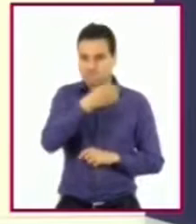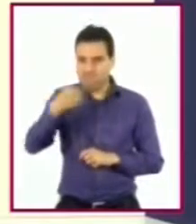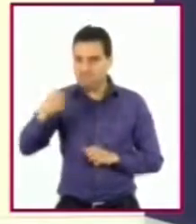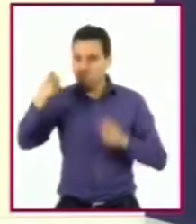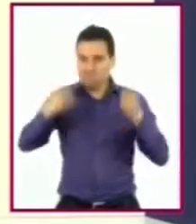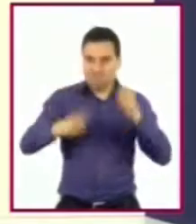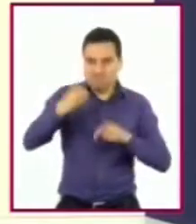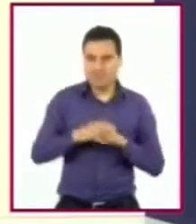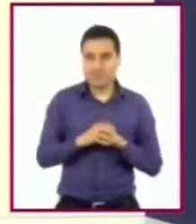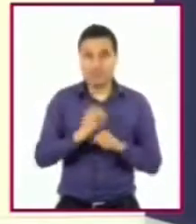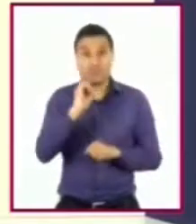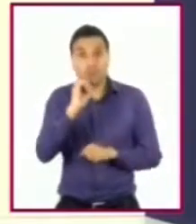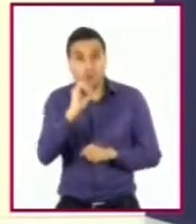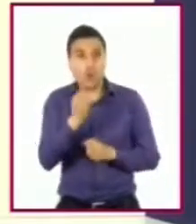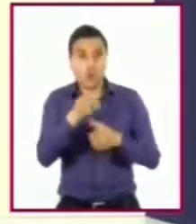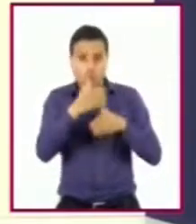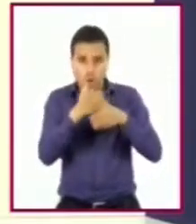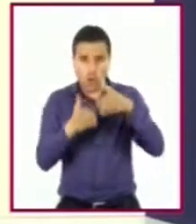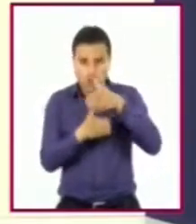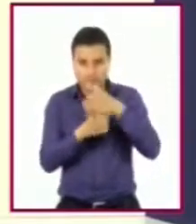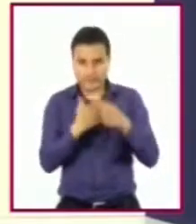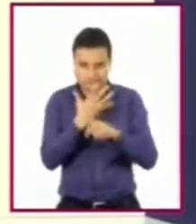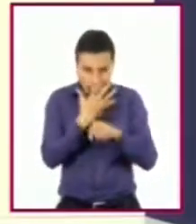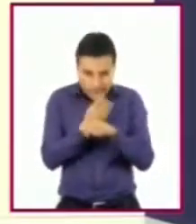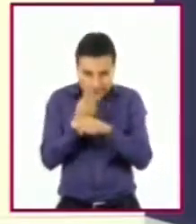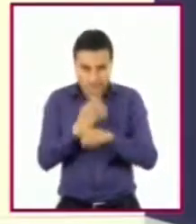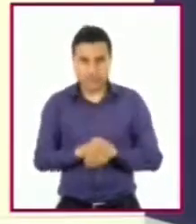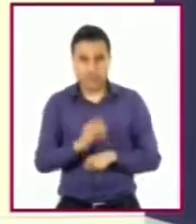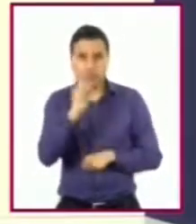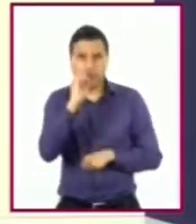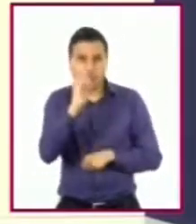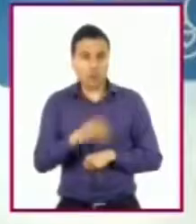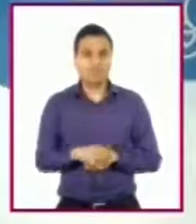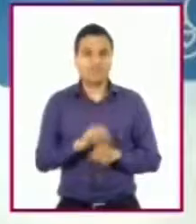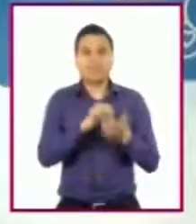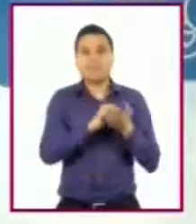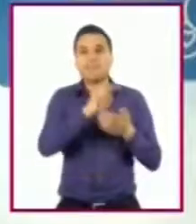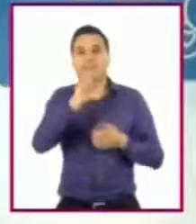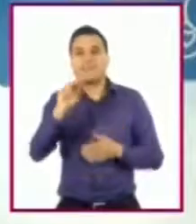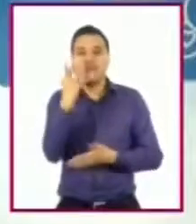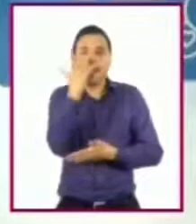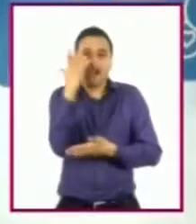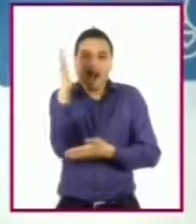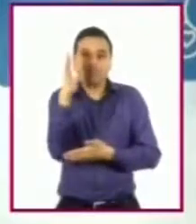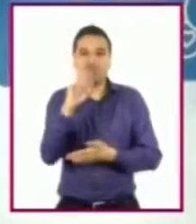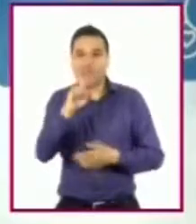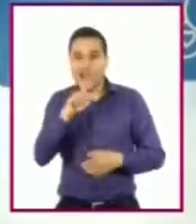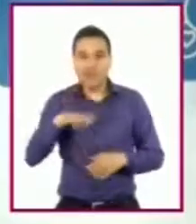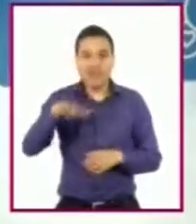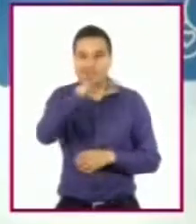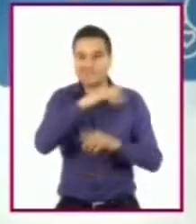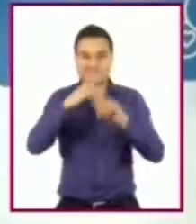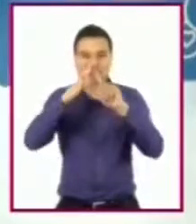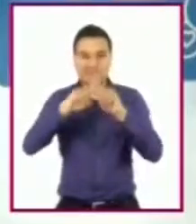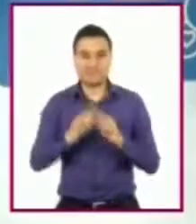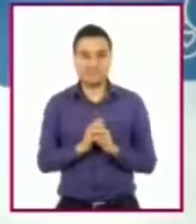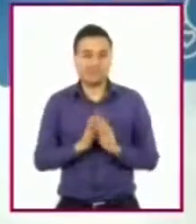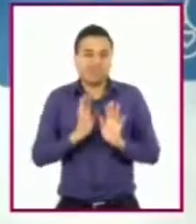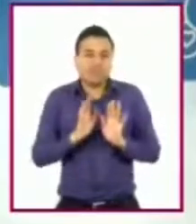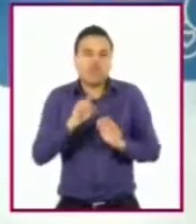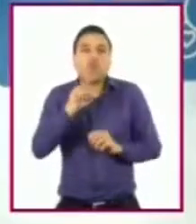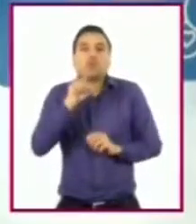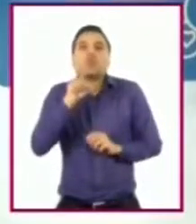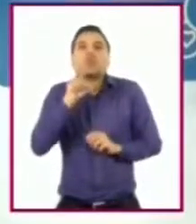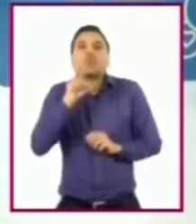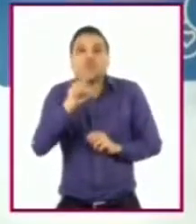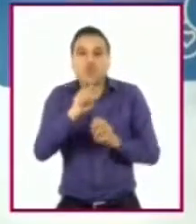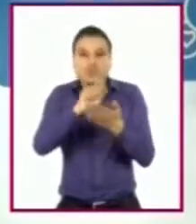reconstruir objetos o bien pintar paisajes. Lo que ustedes hayan pensado o las